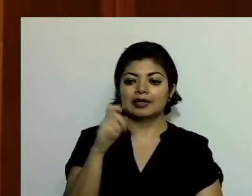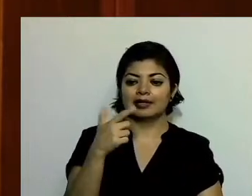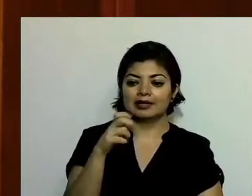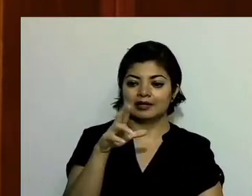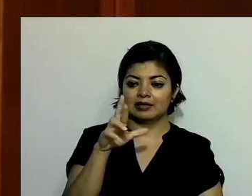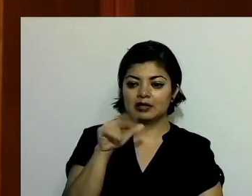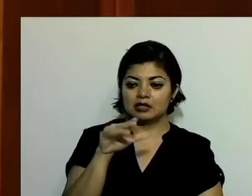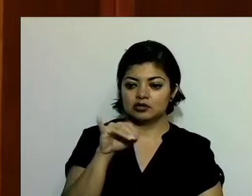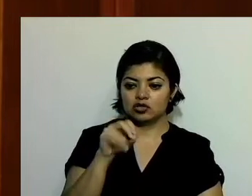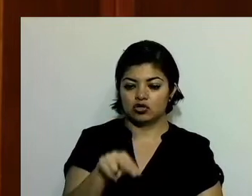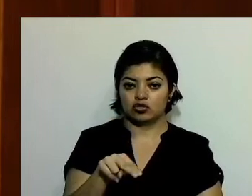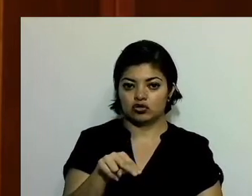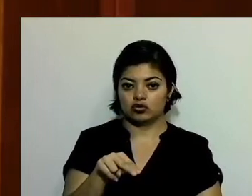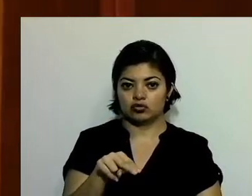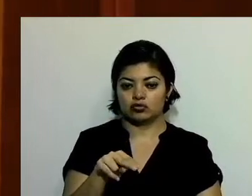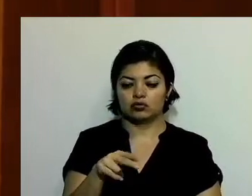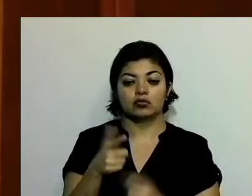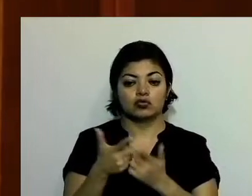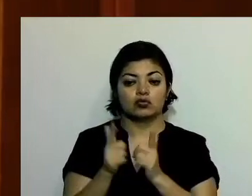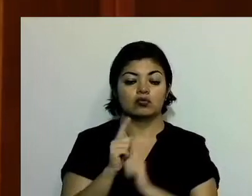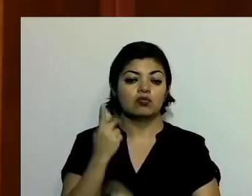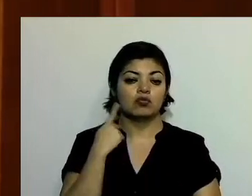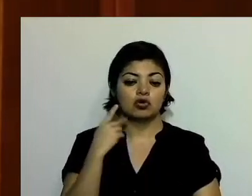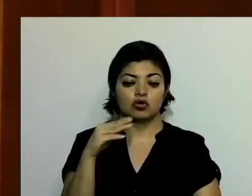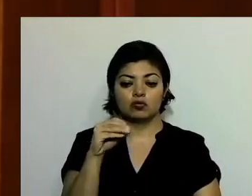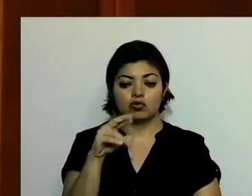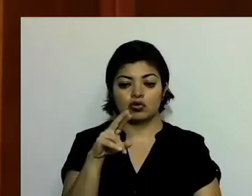Porque somos, de alguna manera,